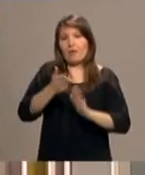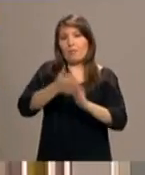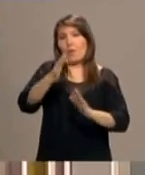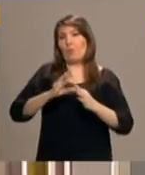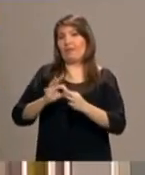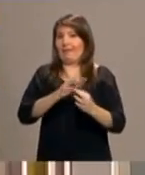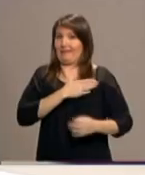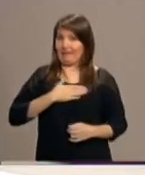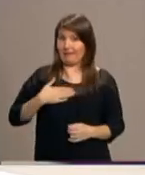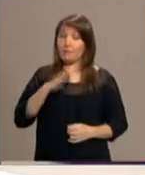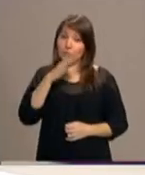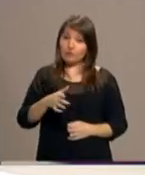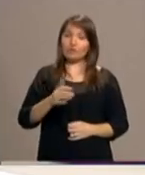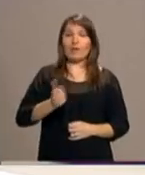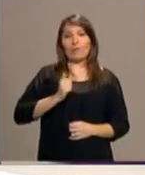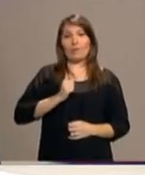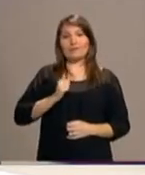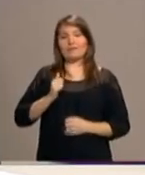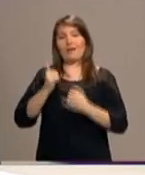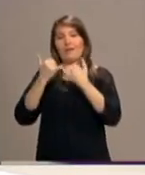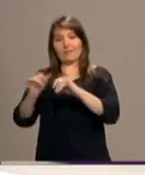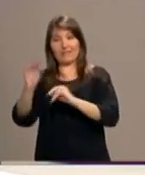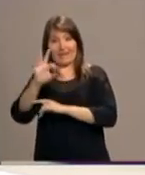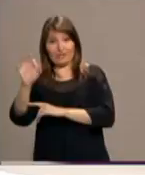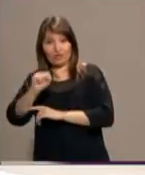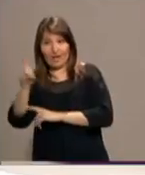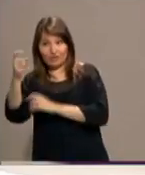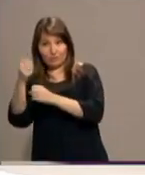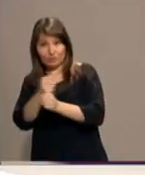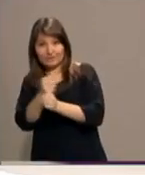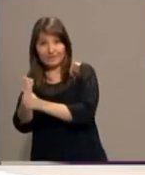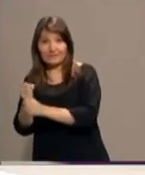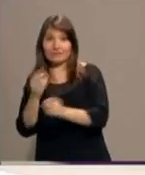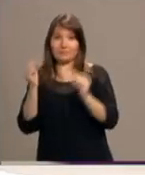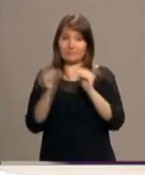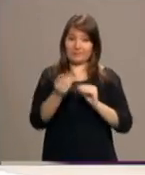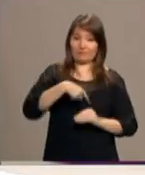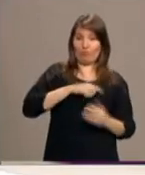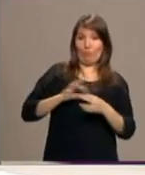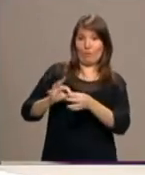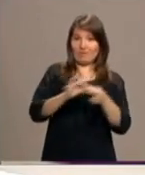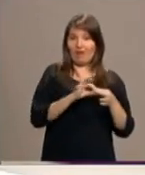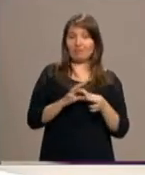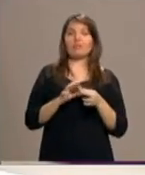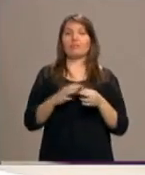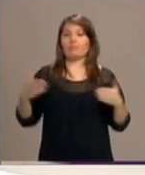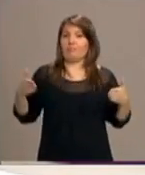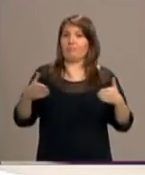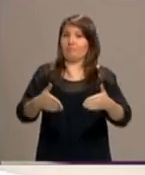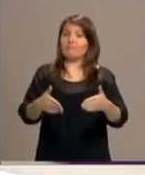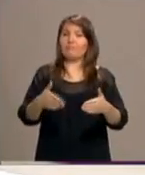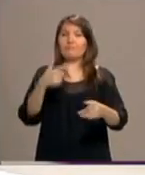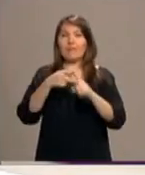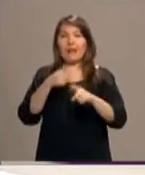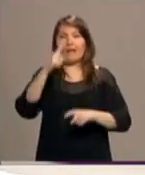se quiere conmemorar de una forma ecuménica, en la medida de lo posible, que no sea solo recordada